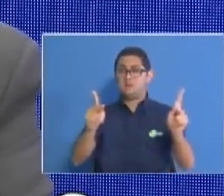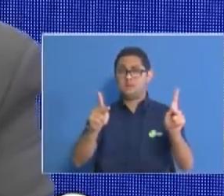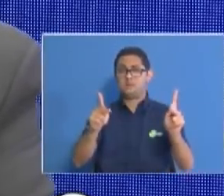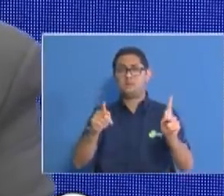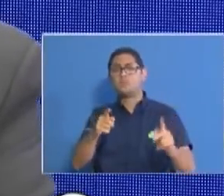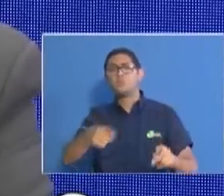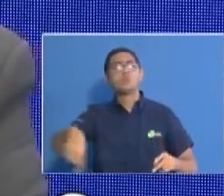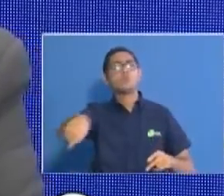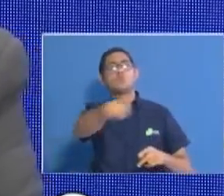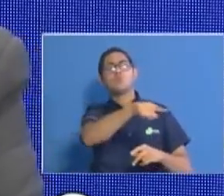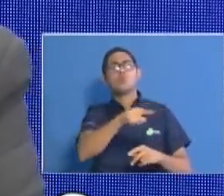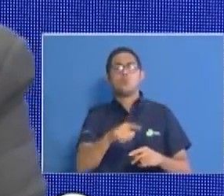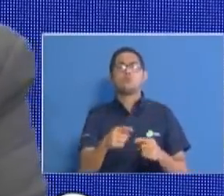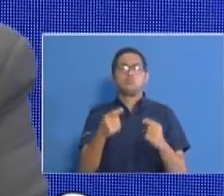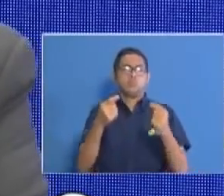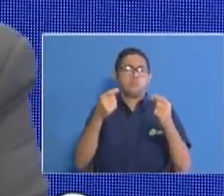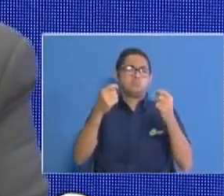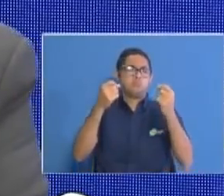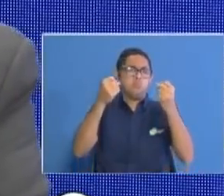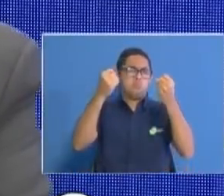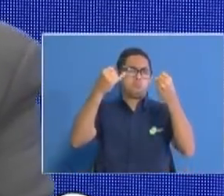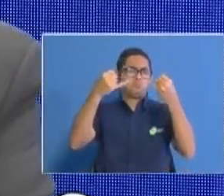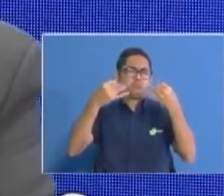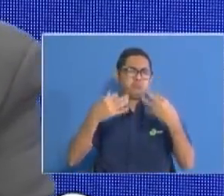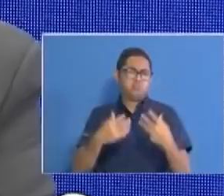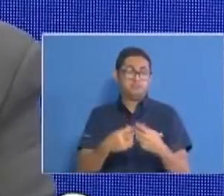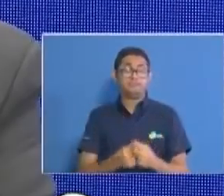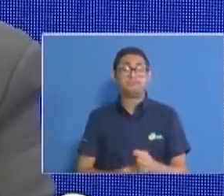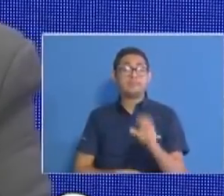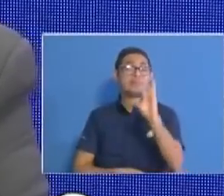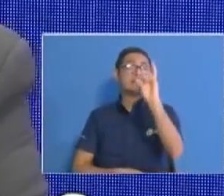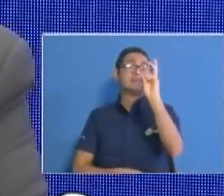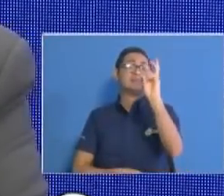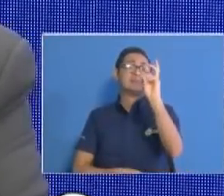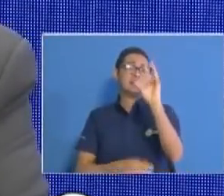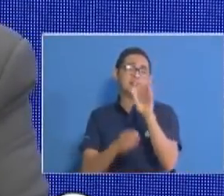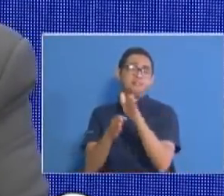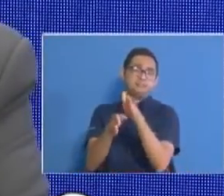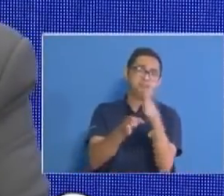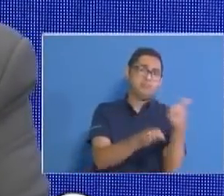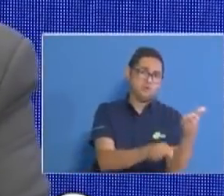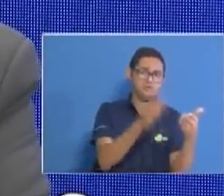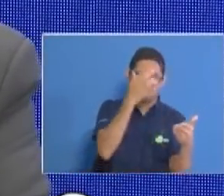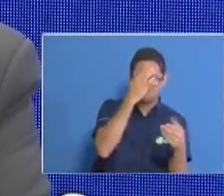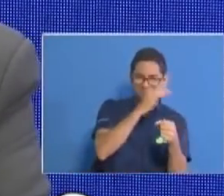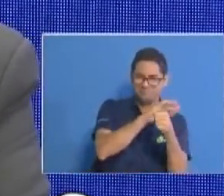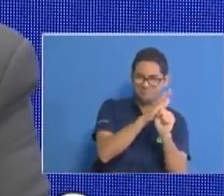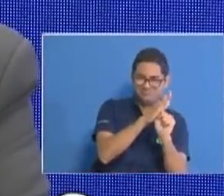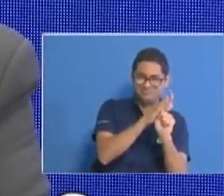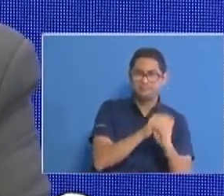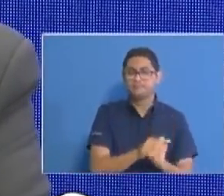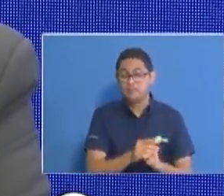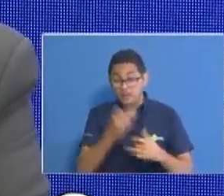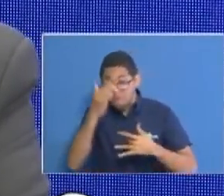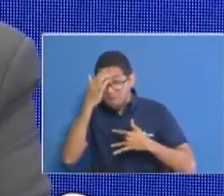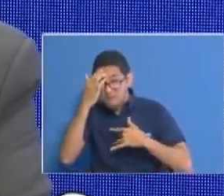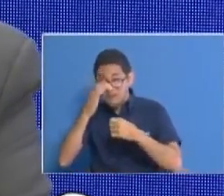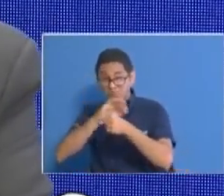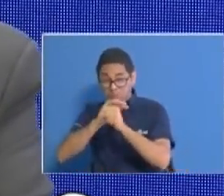parte es el siguiente tenemos 6 fallecidos lamentables casos confirmados